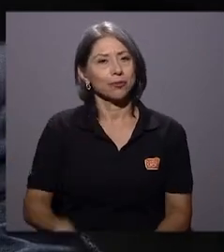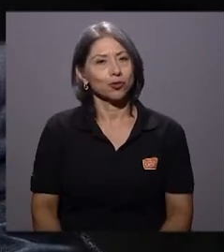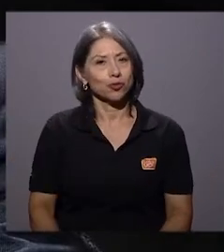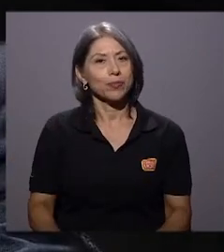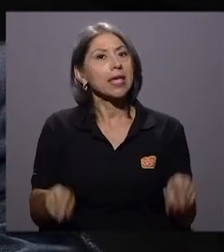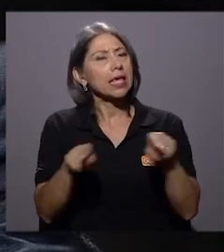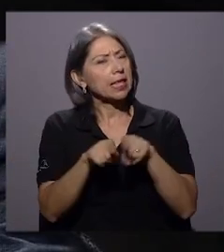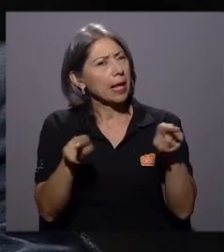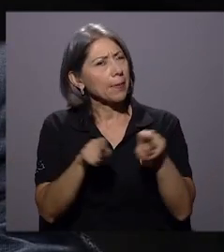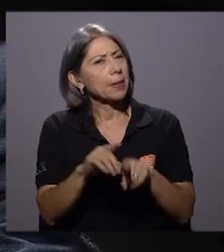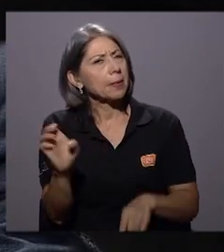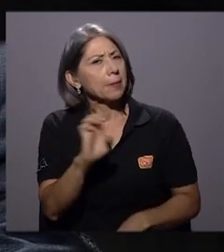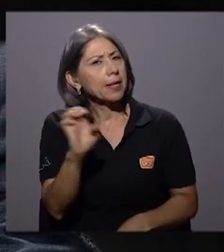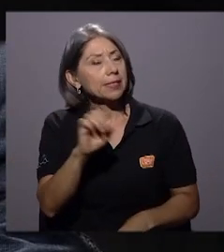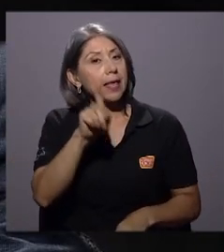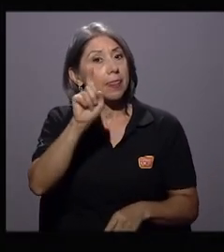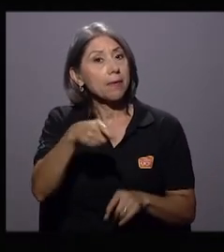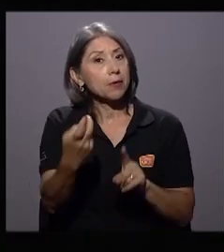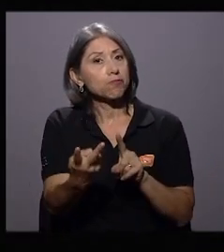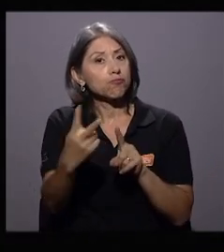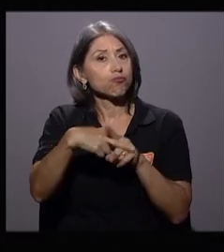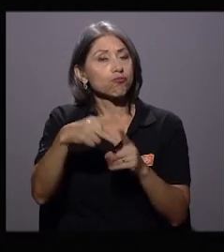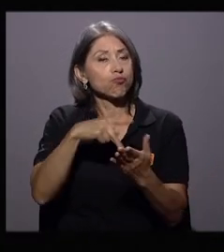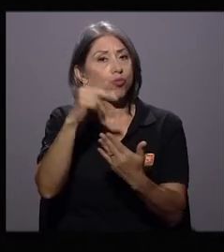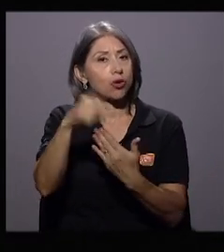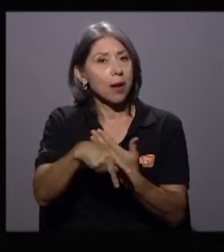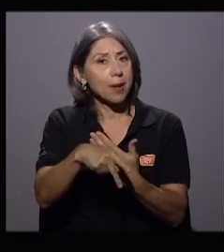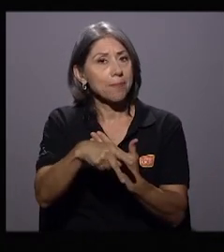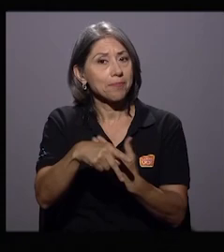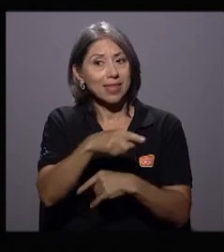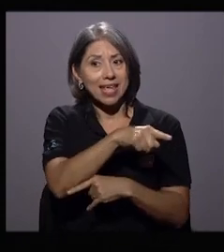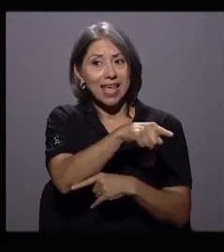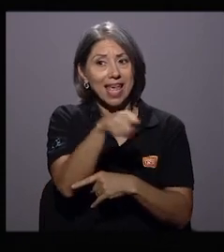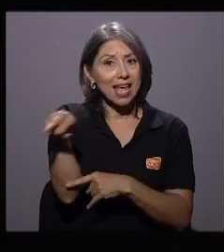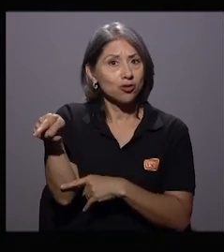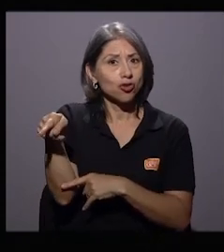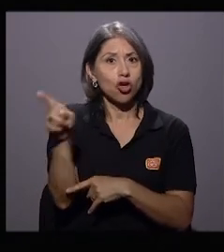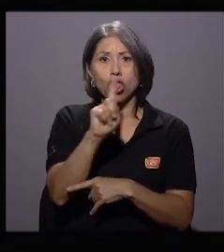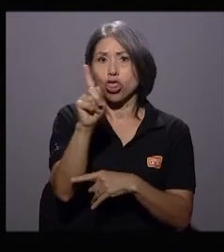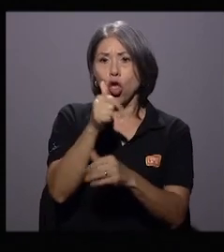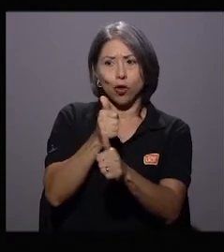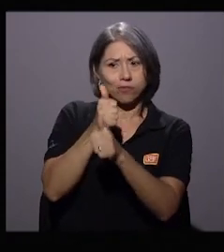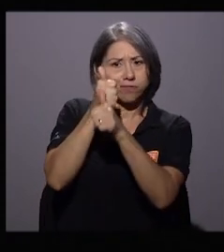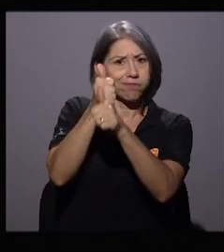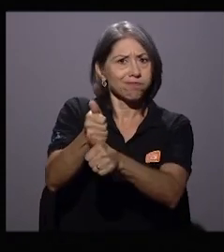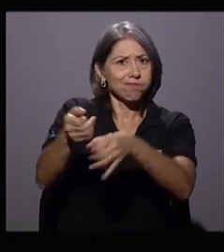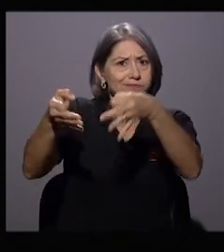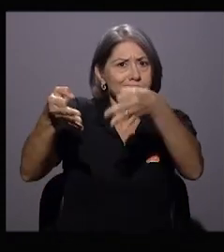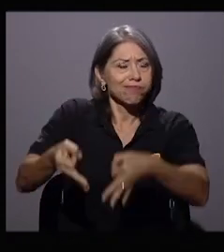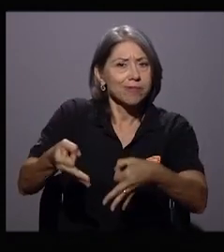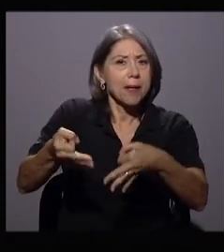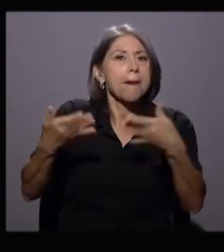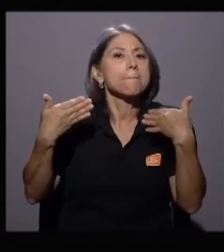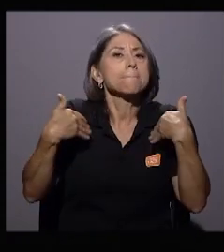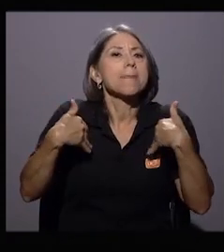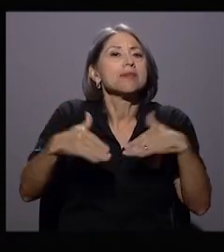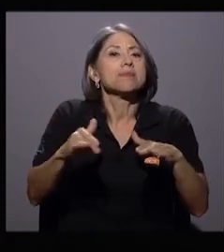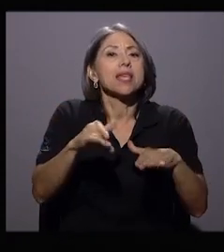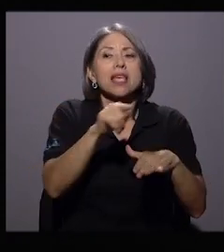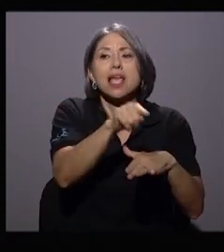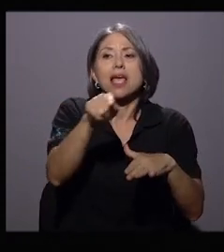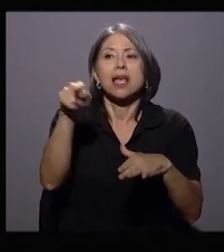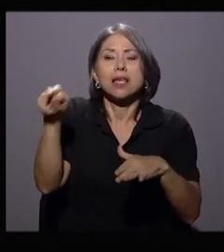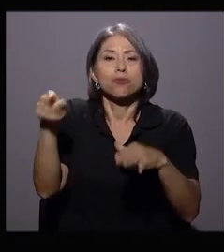es que deben implementar un programa del cual no son fieles a él y más bien han decidido actuar a la libre.